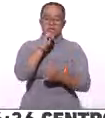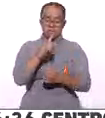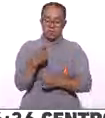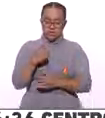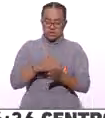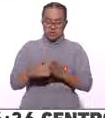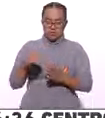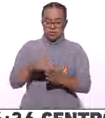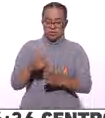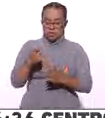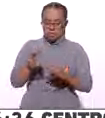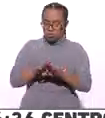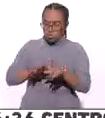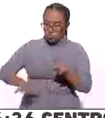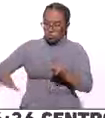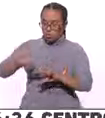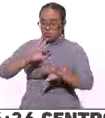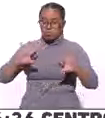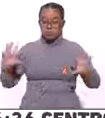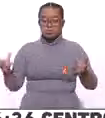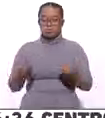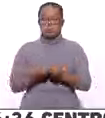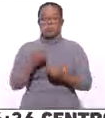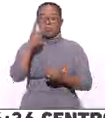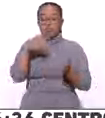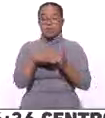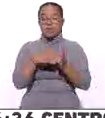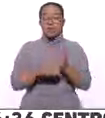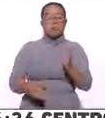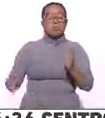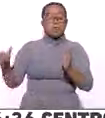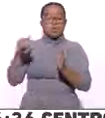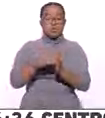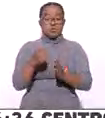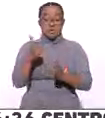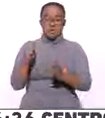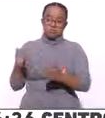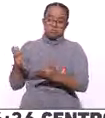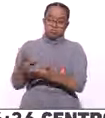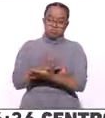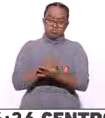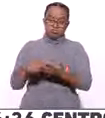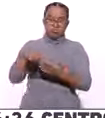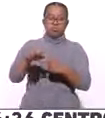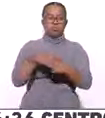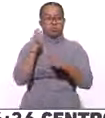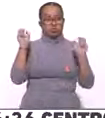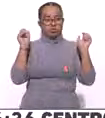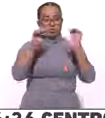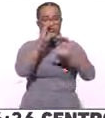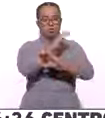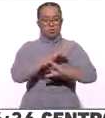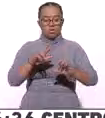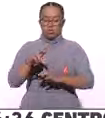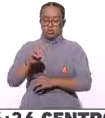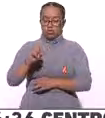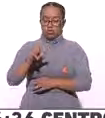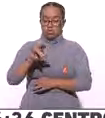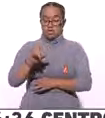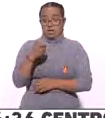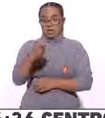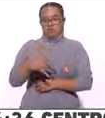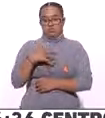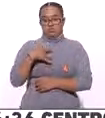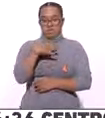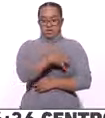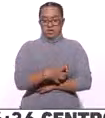7 millones de pesos. Lo que nos da un total de mil millones de pesos de derrame económica por el concierto de Rosalía. Cosa que celebramos. Claro.